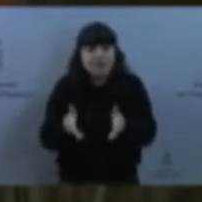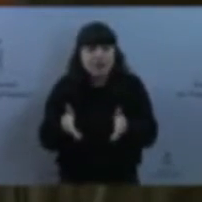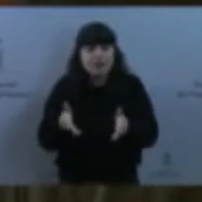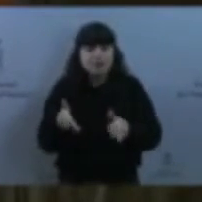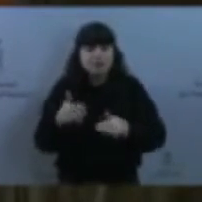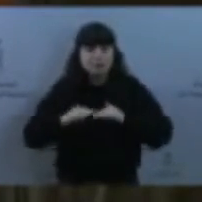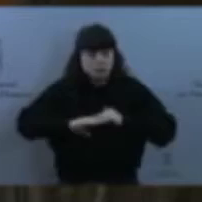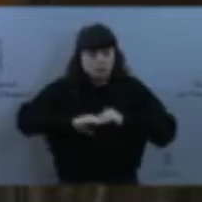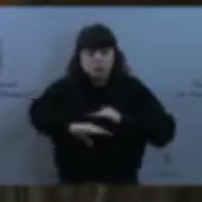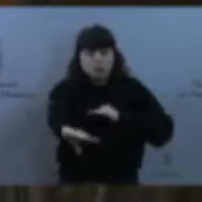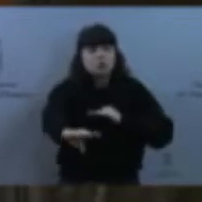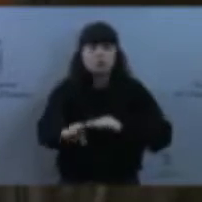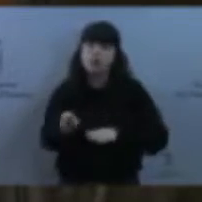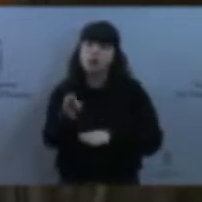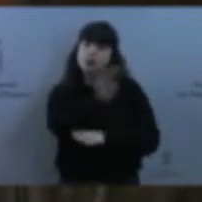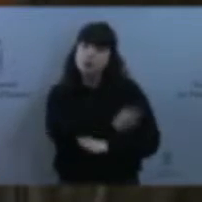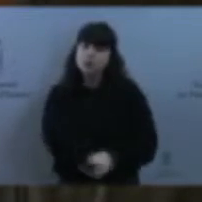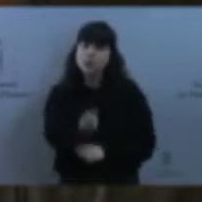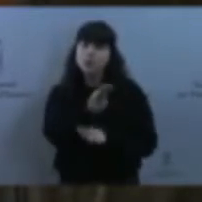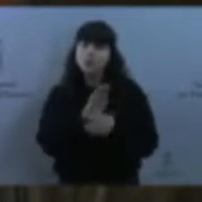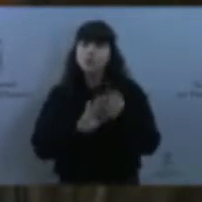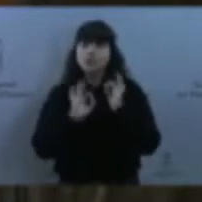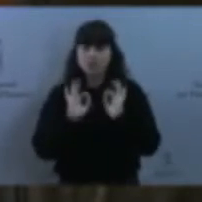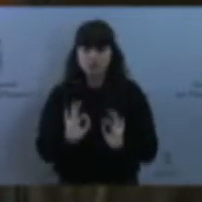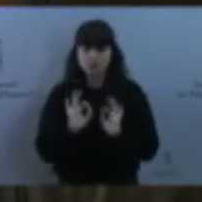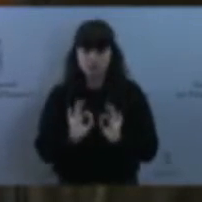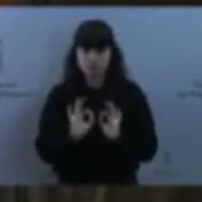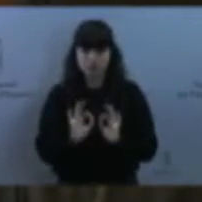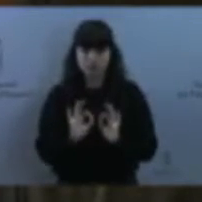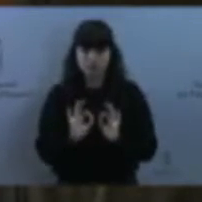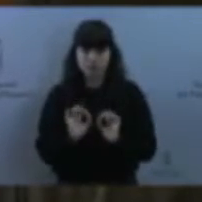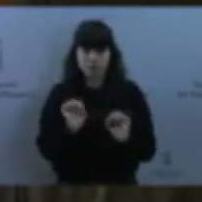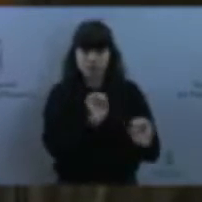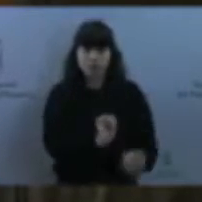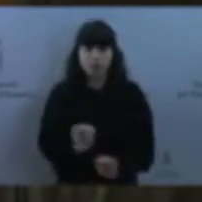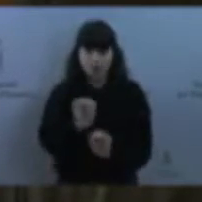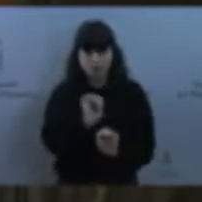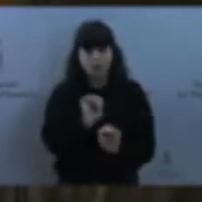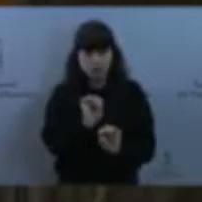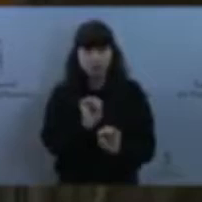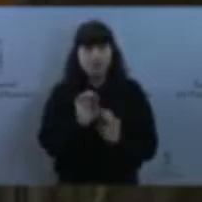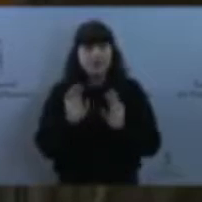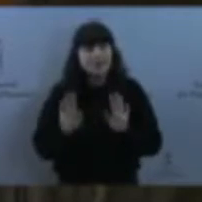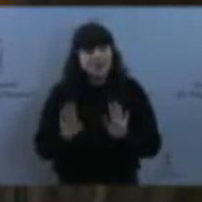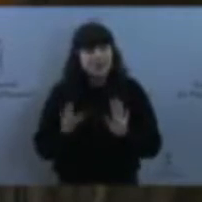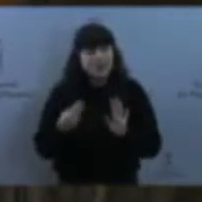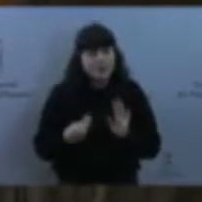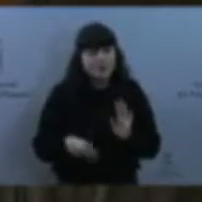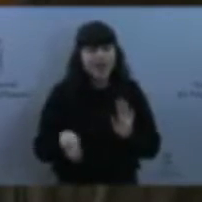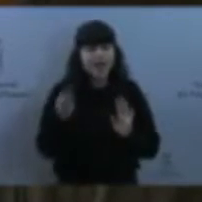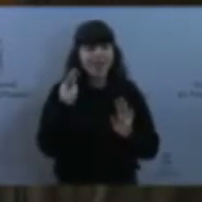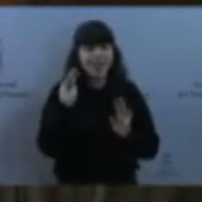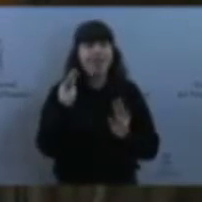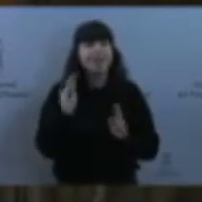Porque se puede hacer. Y lo que se hizo, además, añadiendo a la consulta, es autorizable, es legalizable.